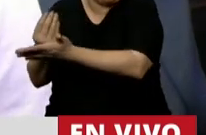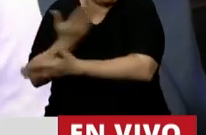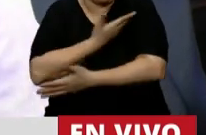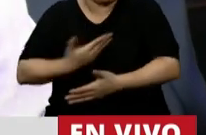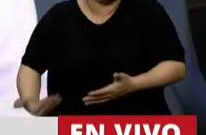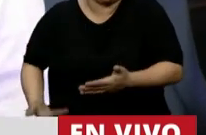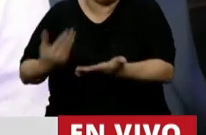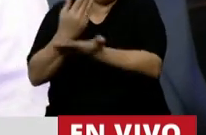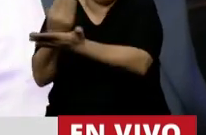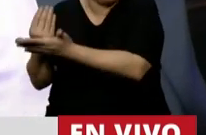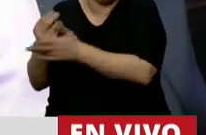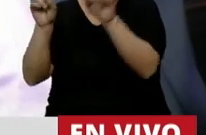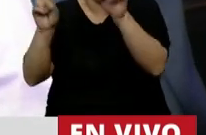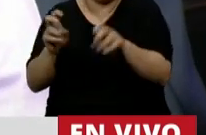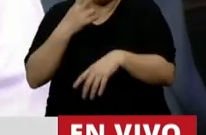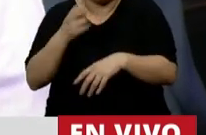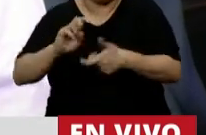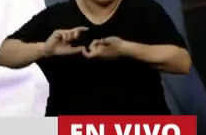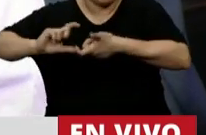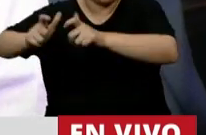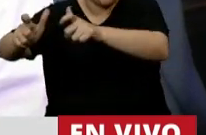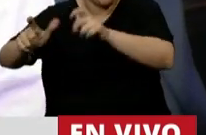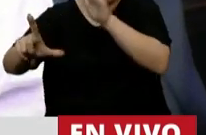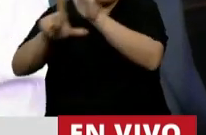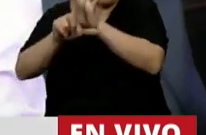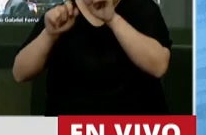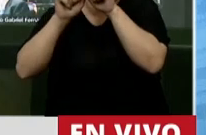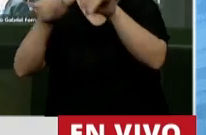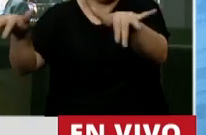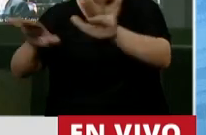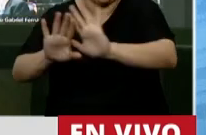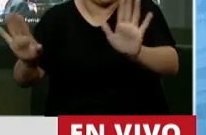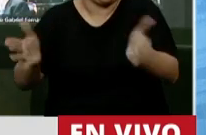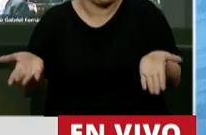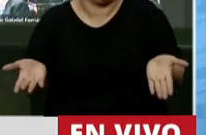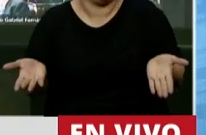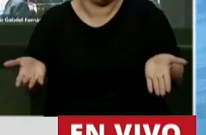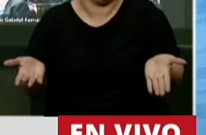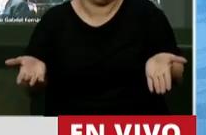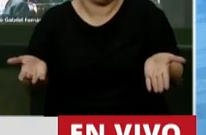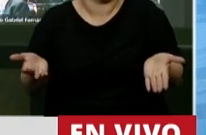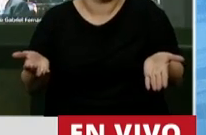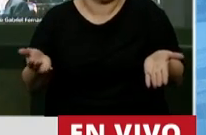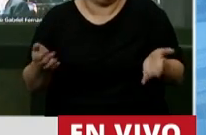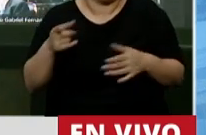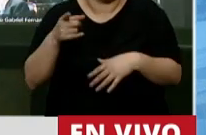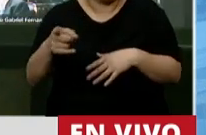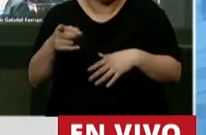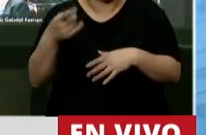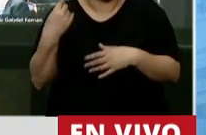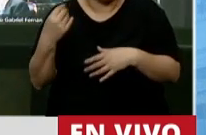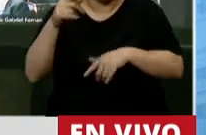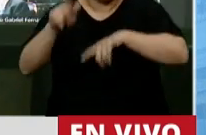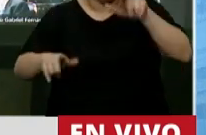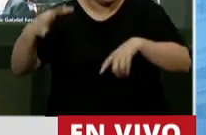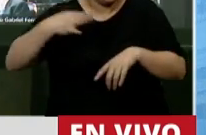en cuanto a la energía renovable en la Pampa, pero hoy ya tuviéramos una ley de energía distribuida que implicaría que todos